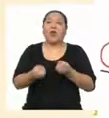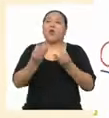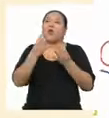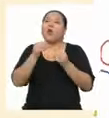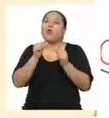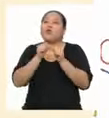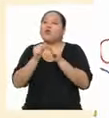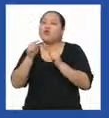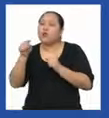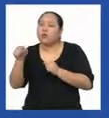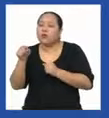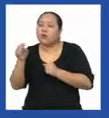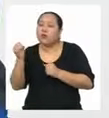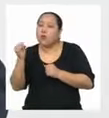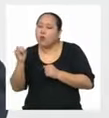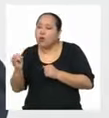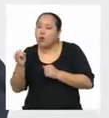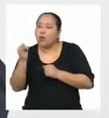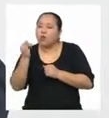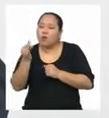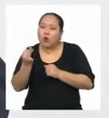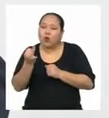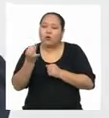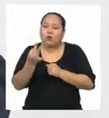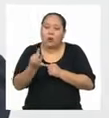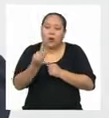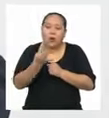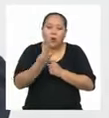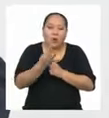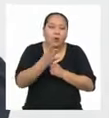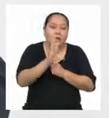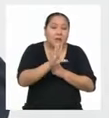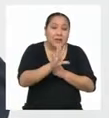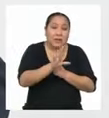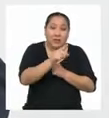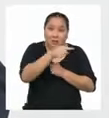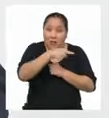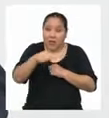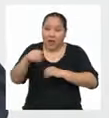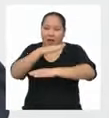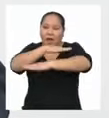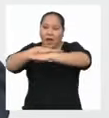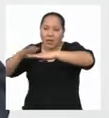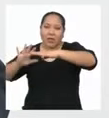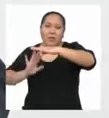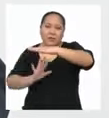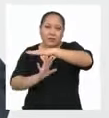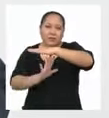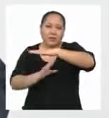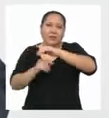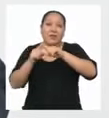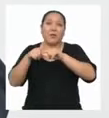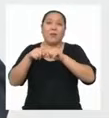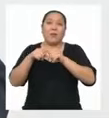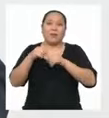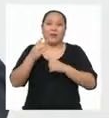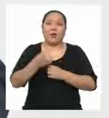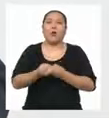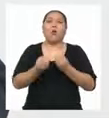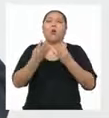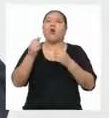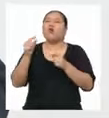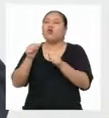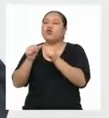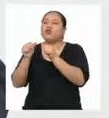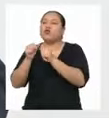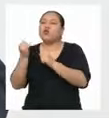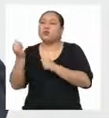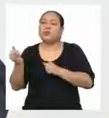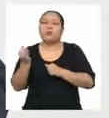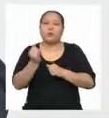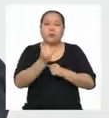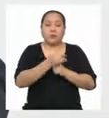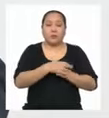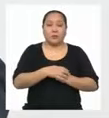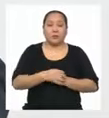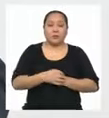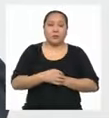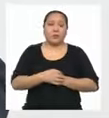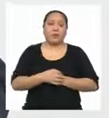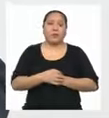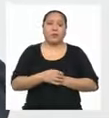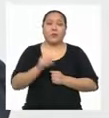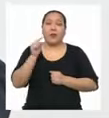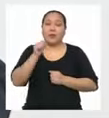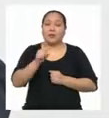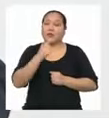Fácil, ¿verdad? Hay que tener presente que la media o promedio solo puede ser aplicado a variables